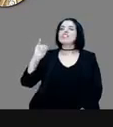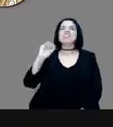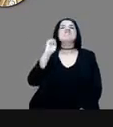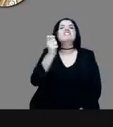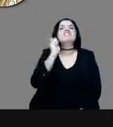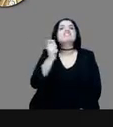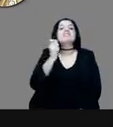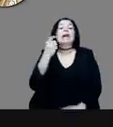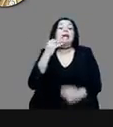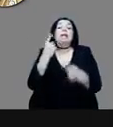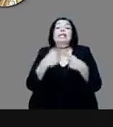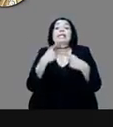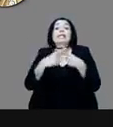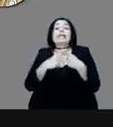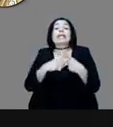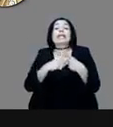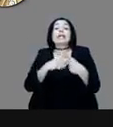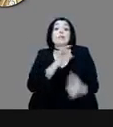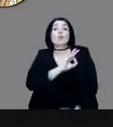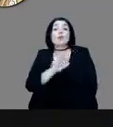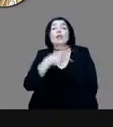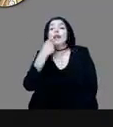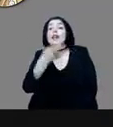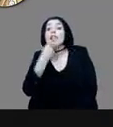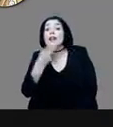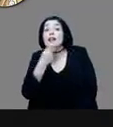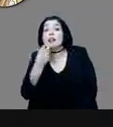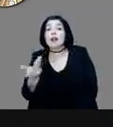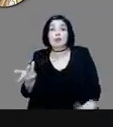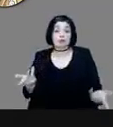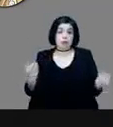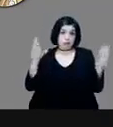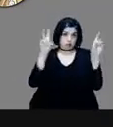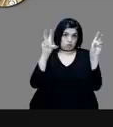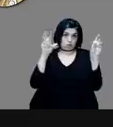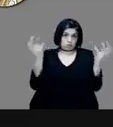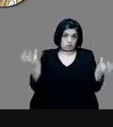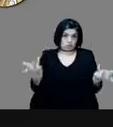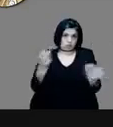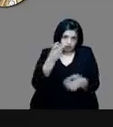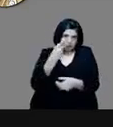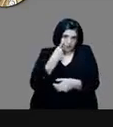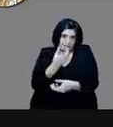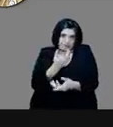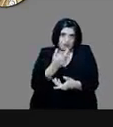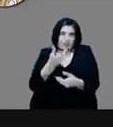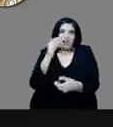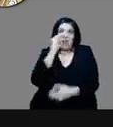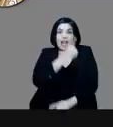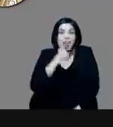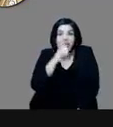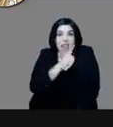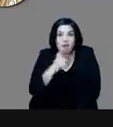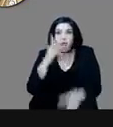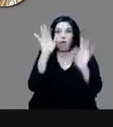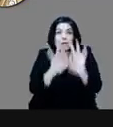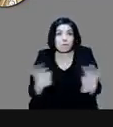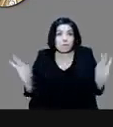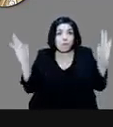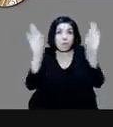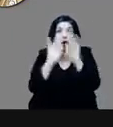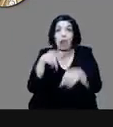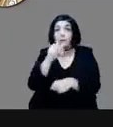el que tiene ese poder, ¿no? Entonces, el lenguaje, como ven, era muy importante, pero en este caso,